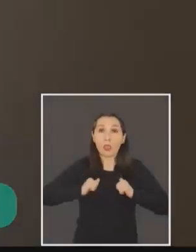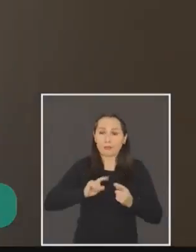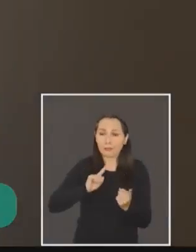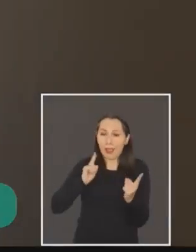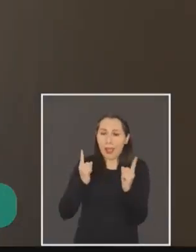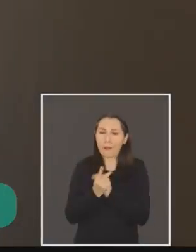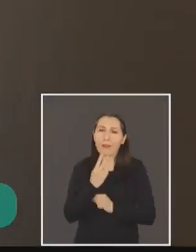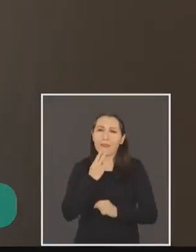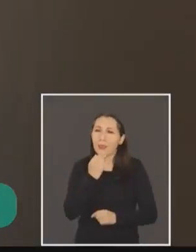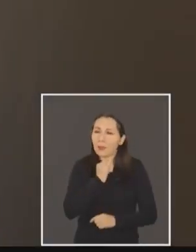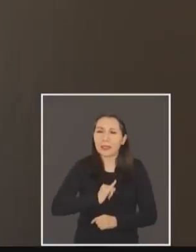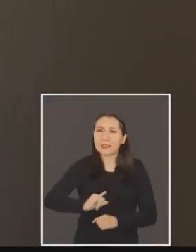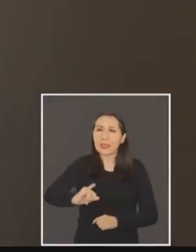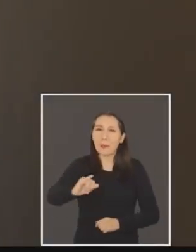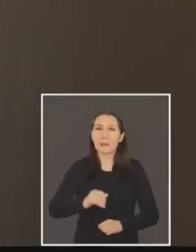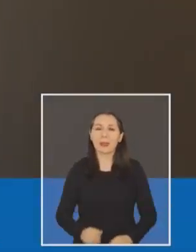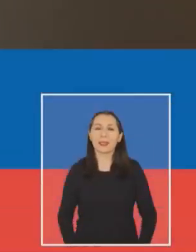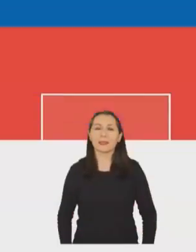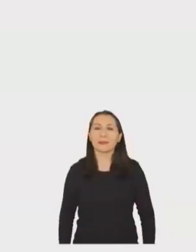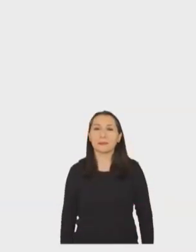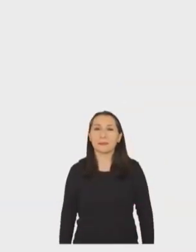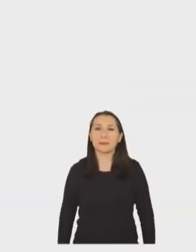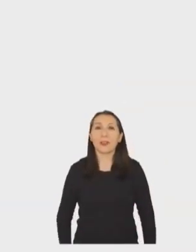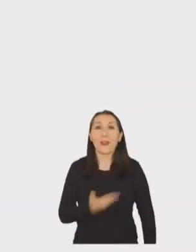adolescente y cambiar su vida para siempre.